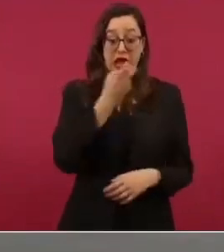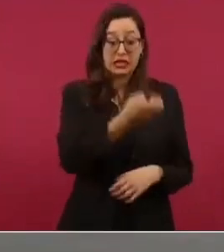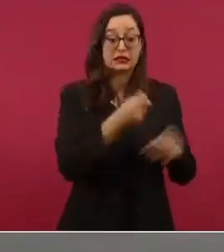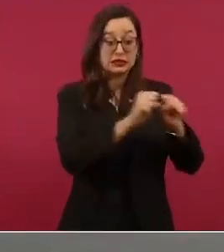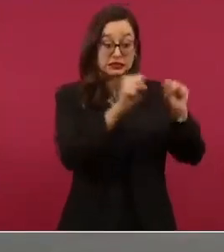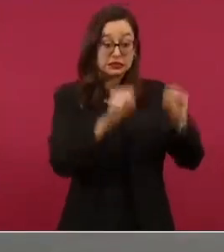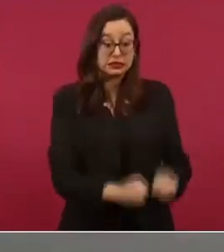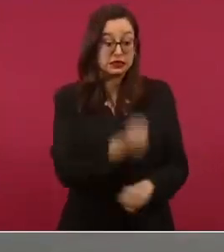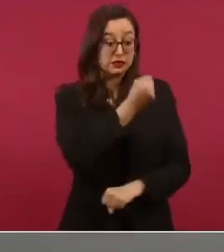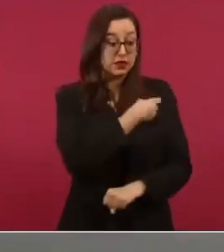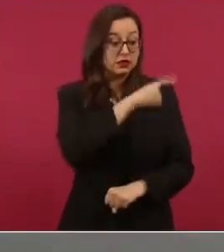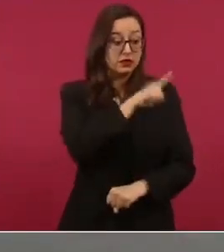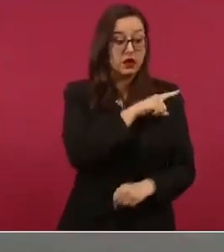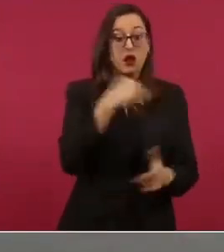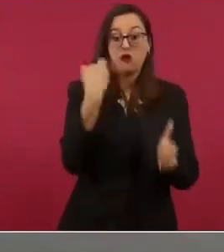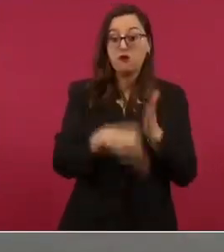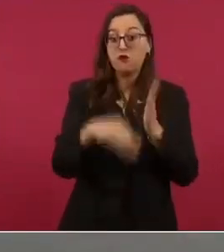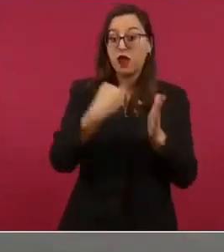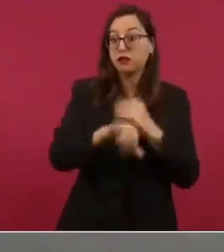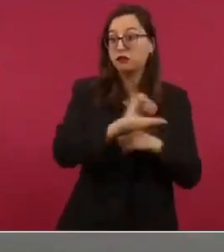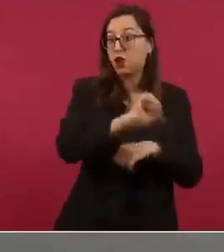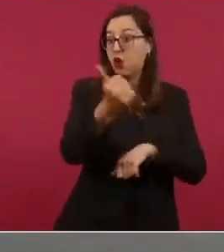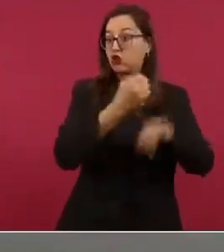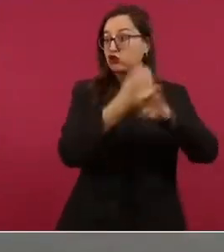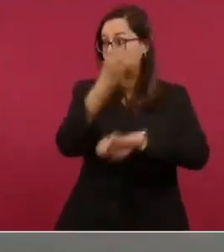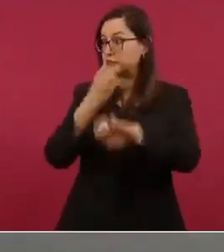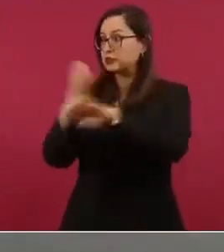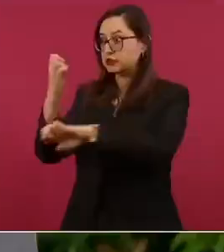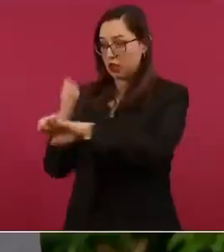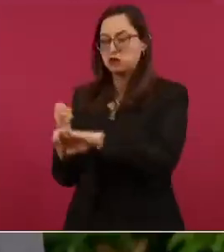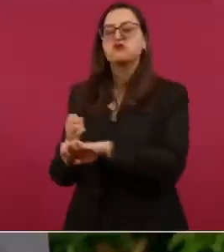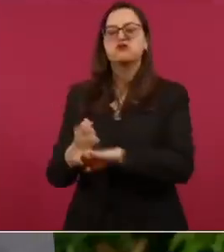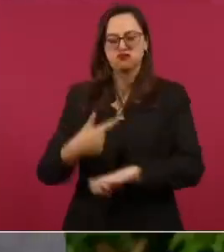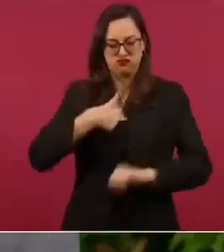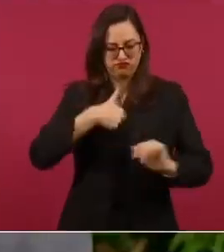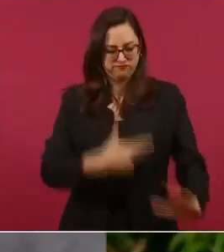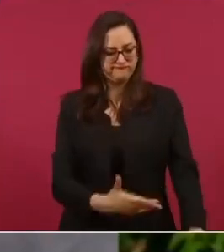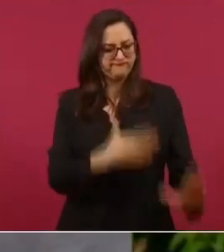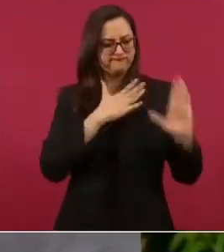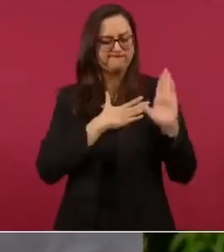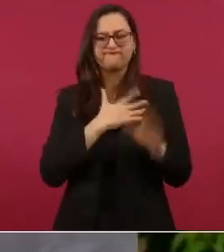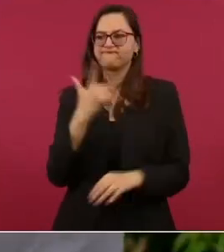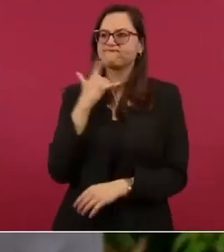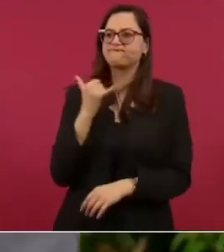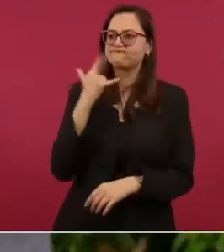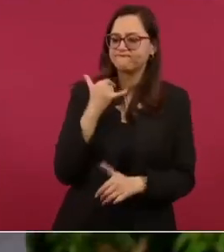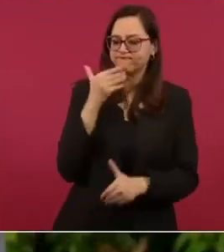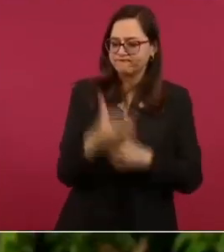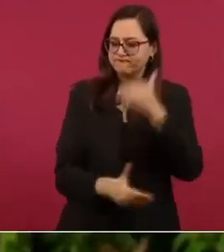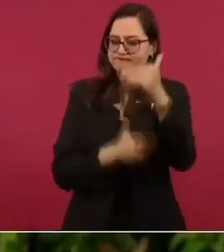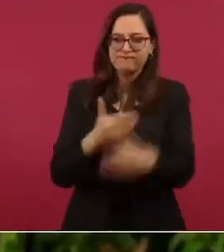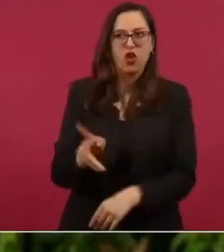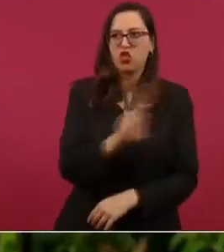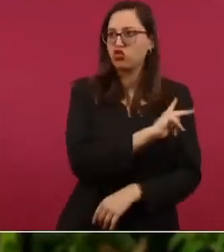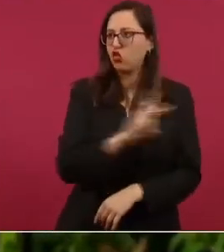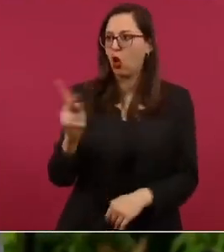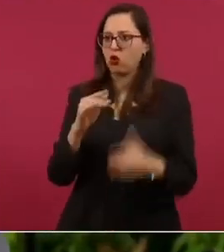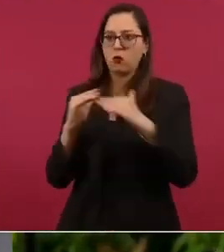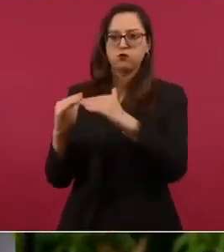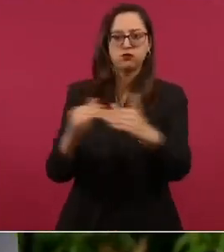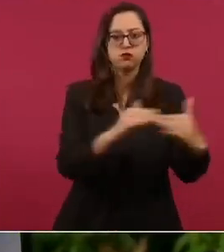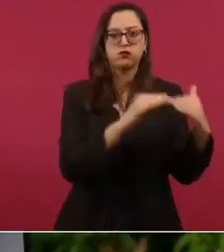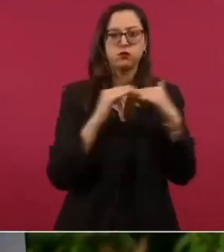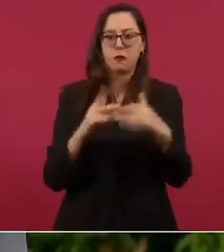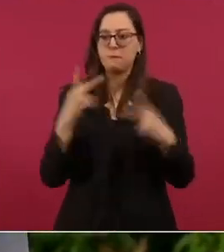el sistema IMSS-Bienestar para hacer realidad el derecho del